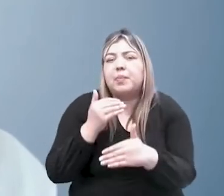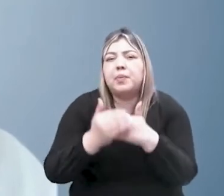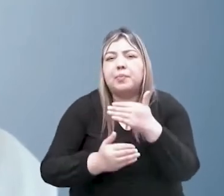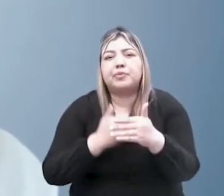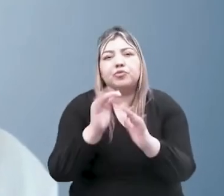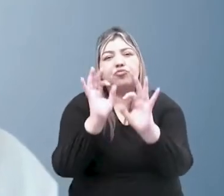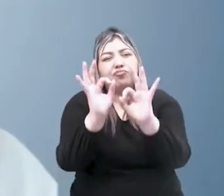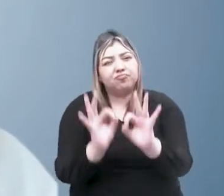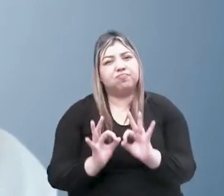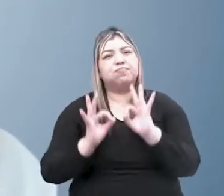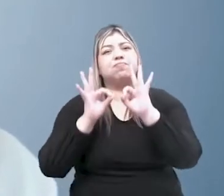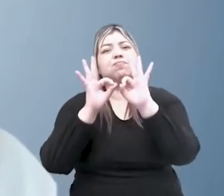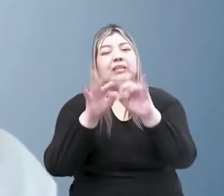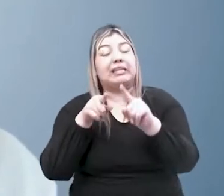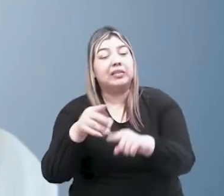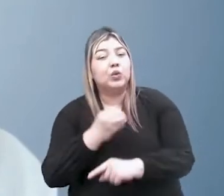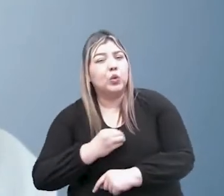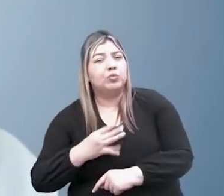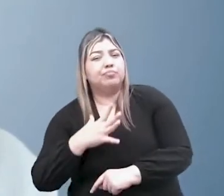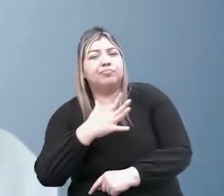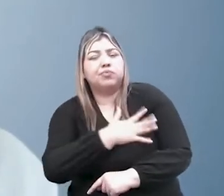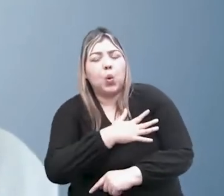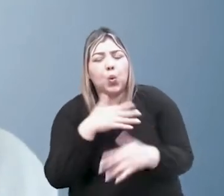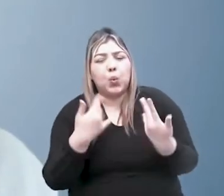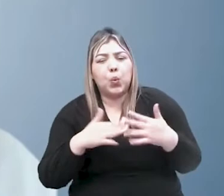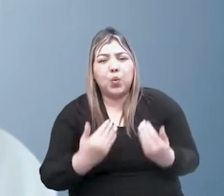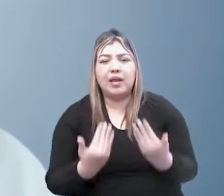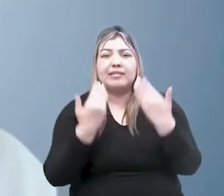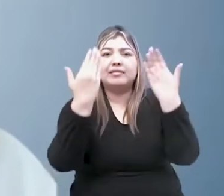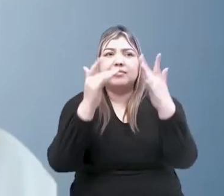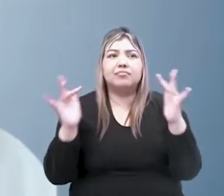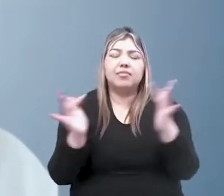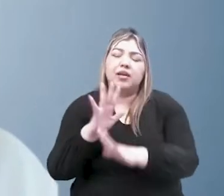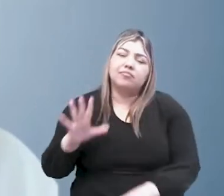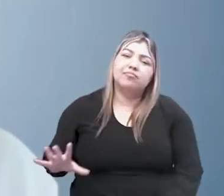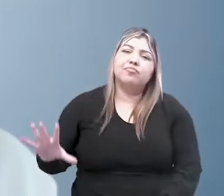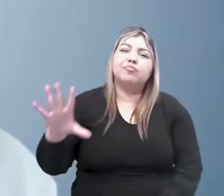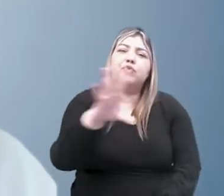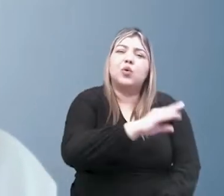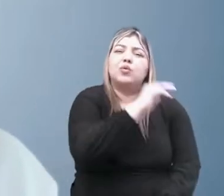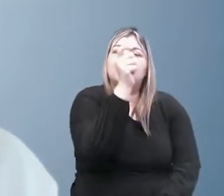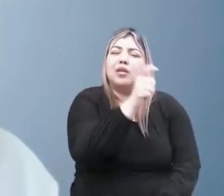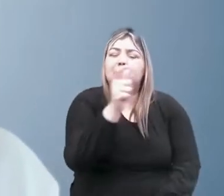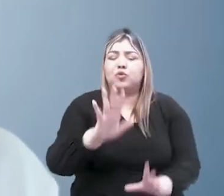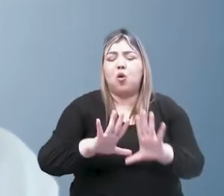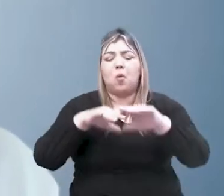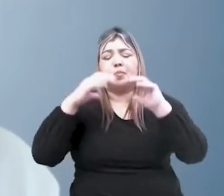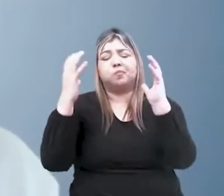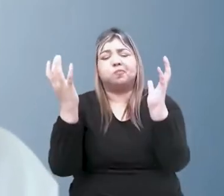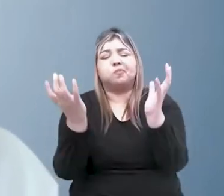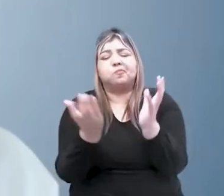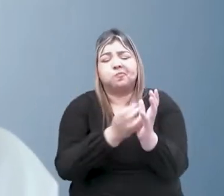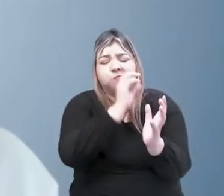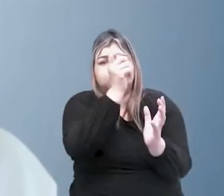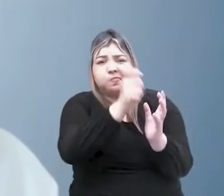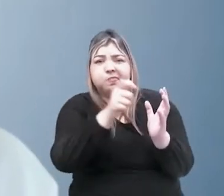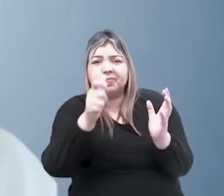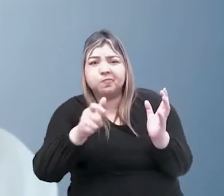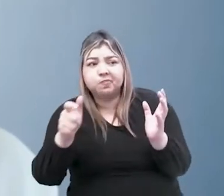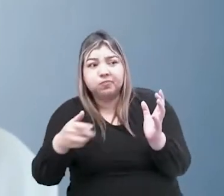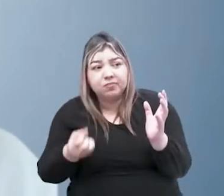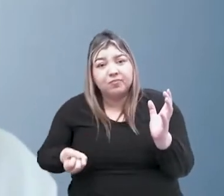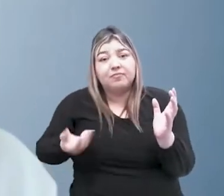es una oportunidad que debe beneficiar a todas las personas que habitamos un mundo que está en permanente